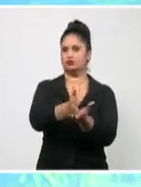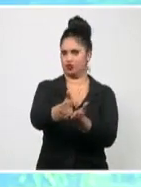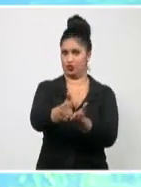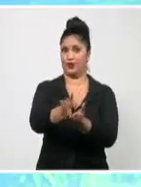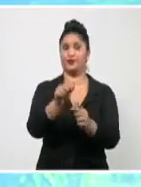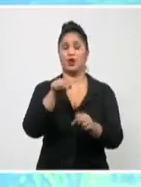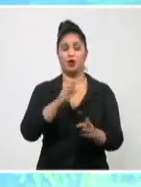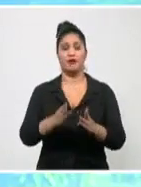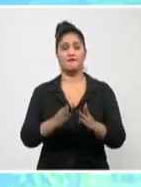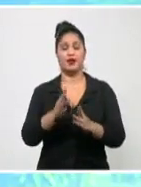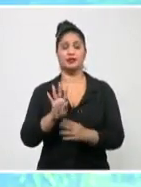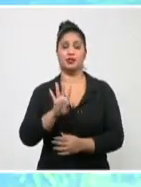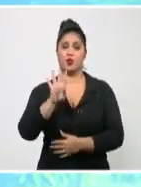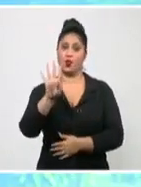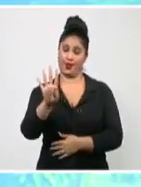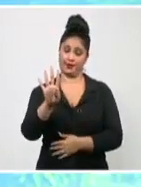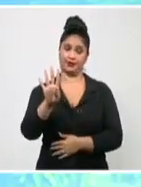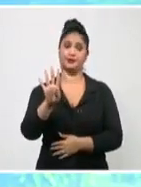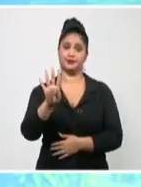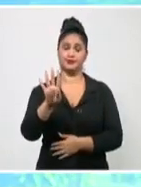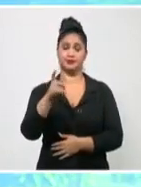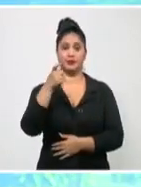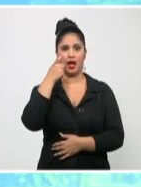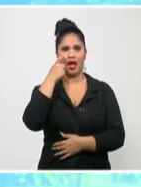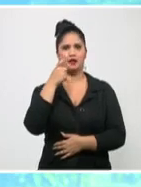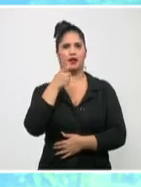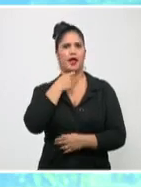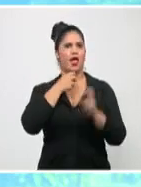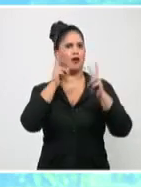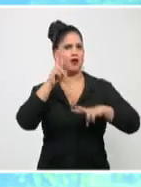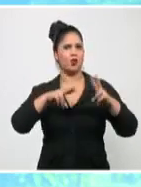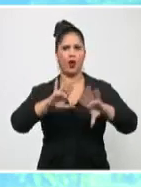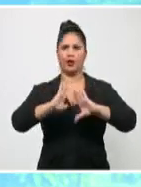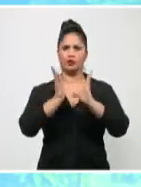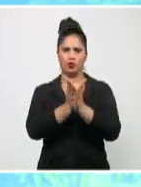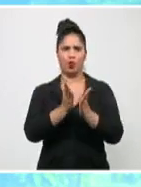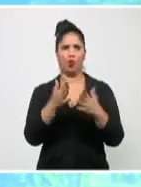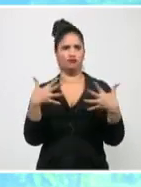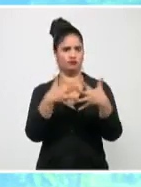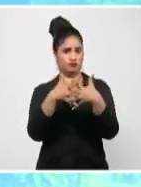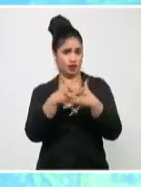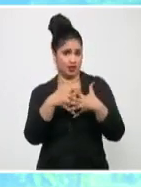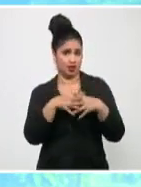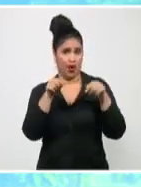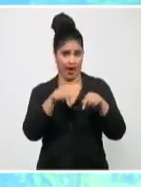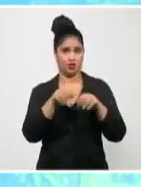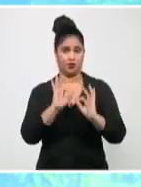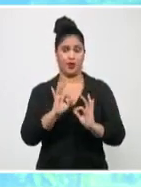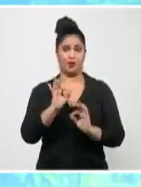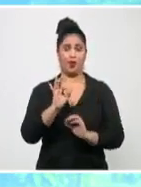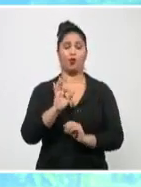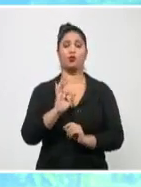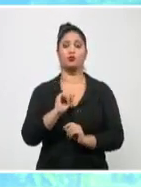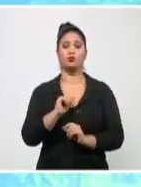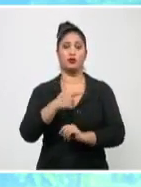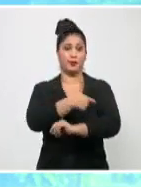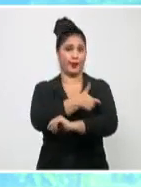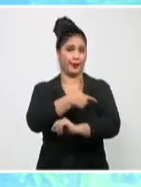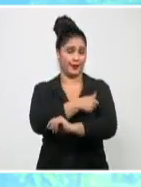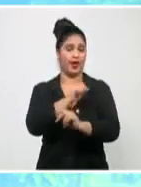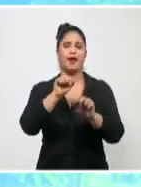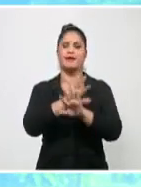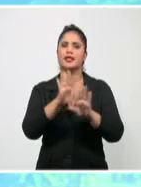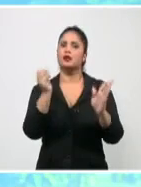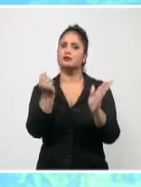4 igual se evalúa todo lo que pueda ocurrir en términos de seguridad del producto y se confirma la